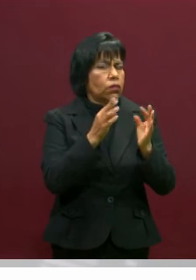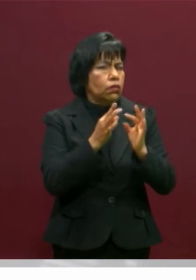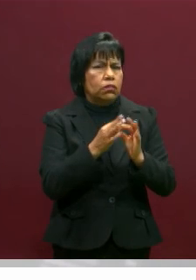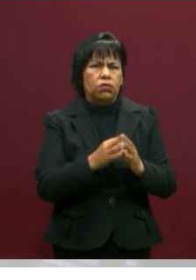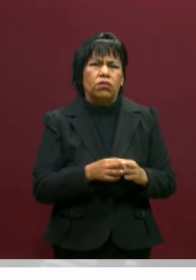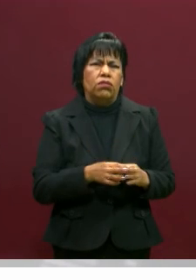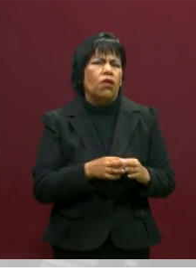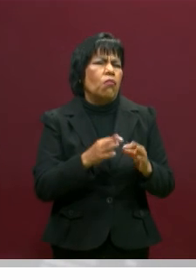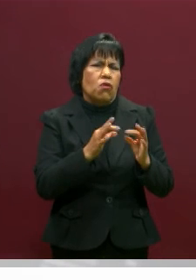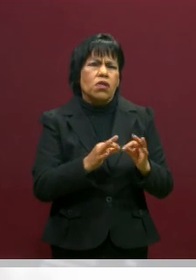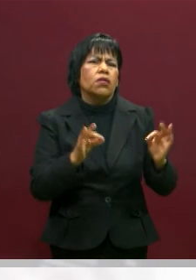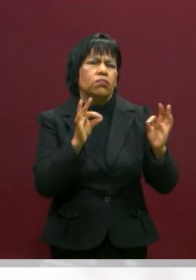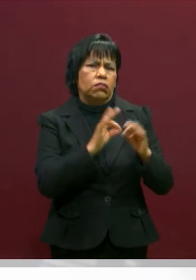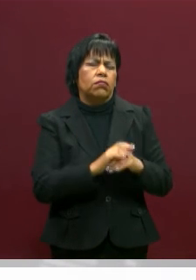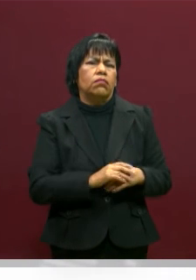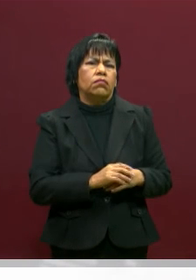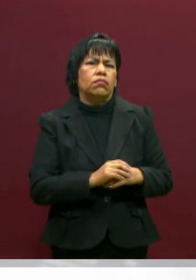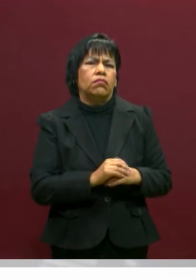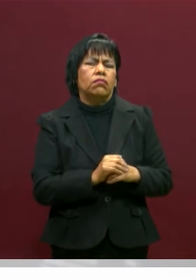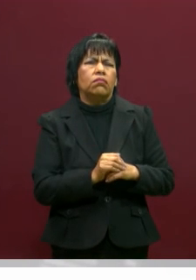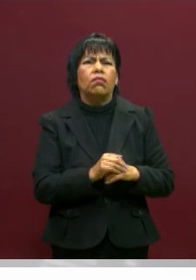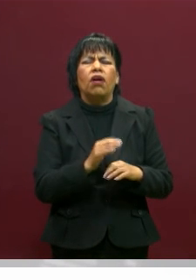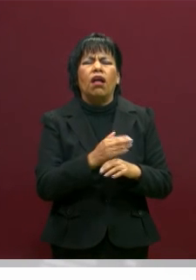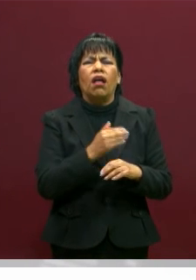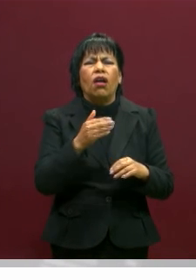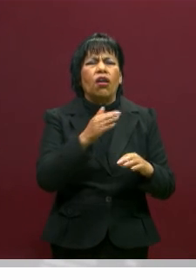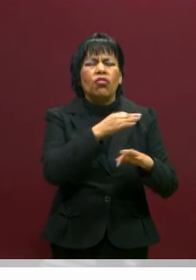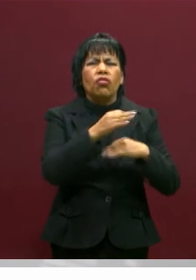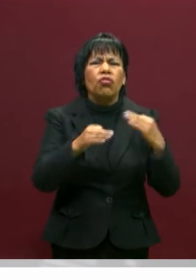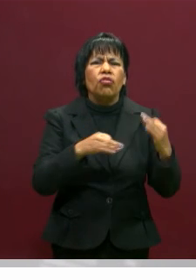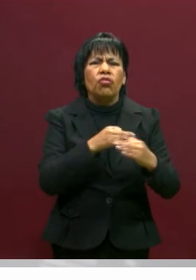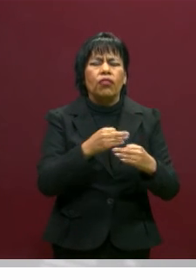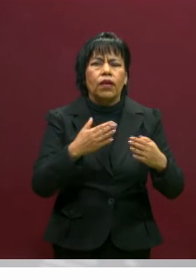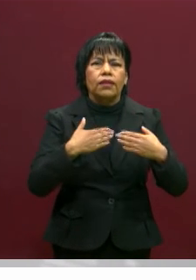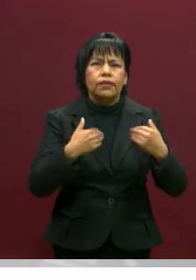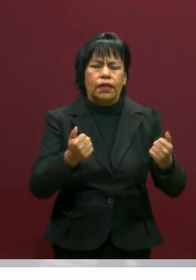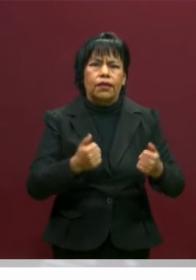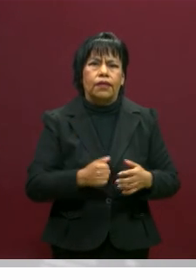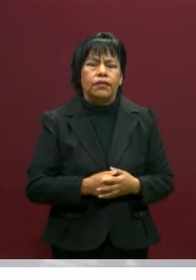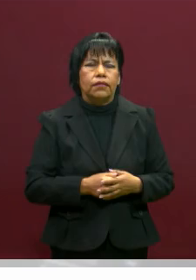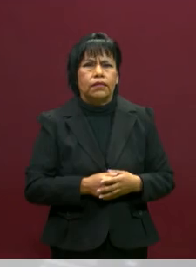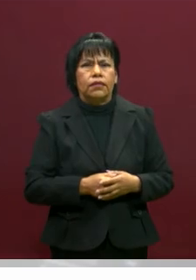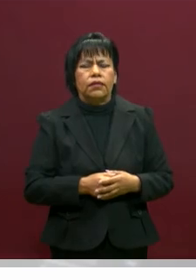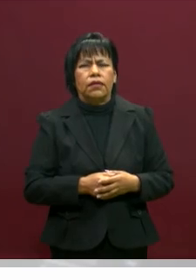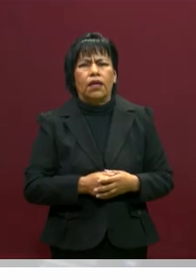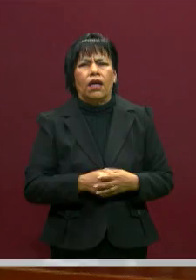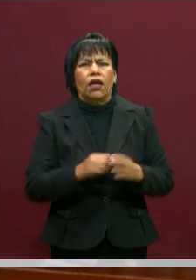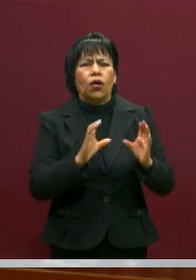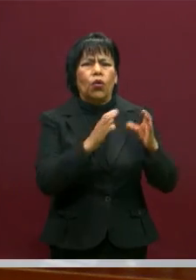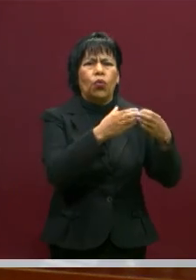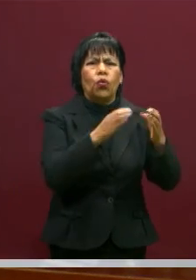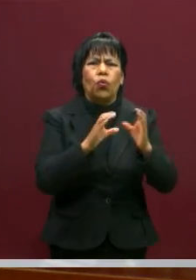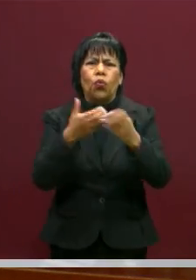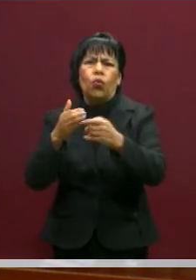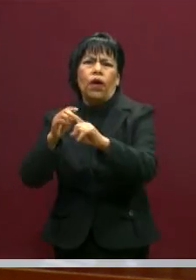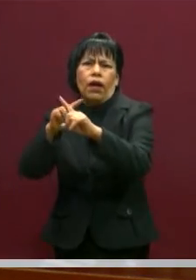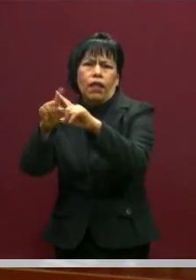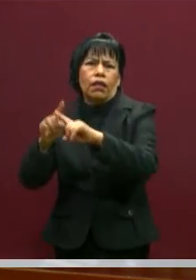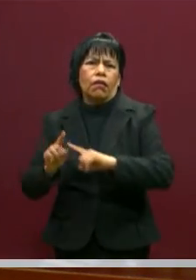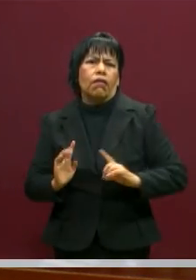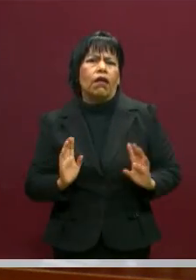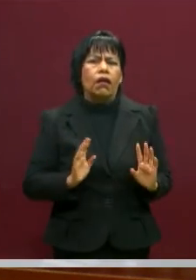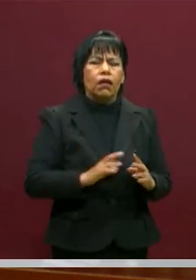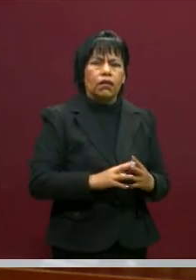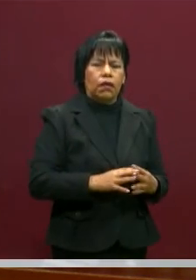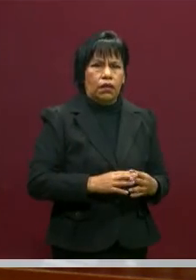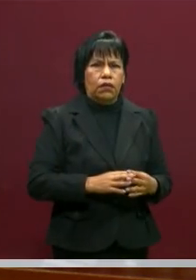transculturales y pueden ser comprendidos por todos, independientemente de una religión, de otra, si coinciden con unas virtudes